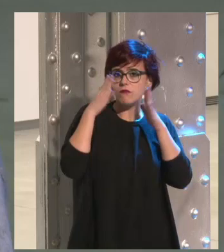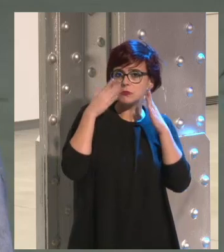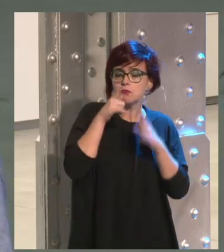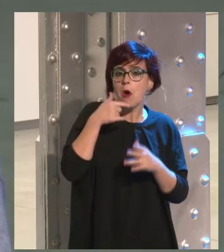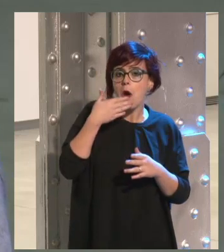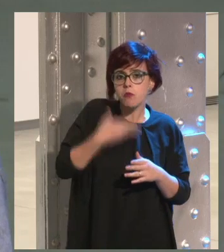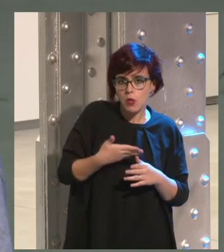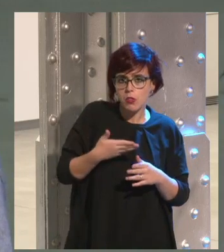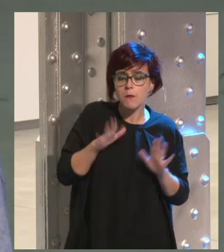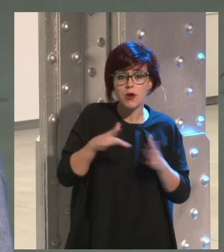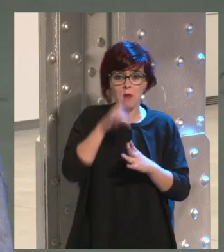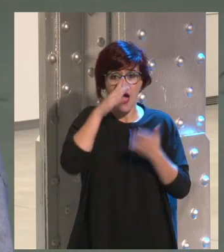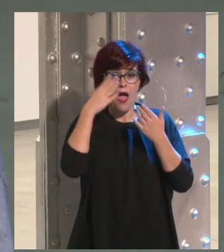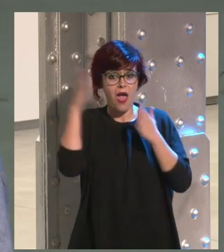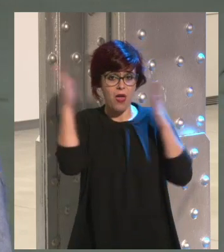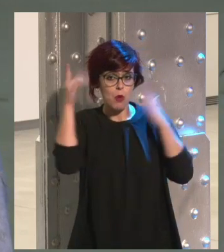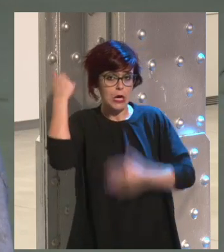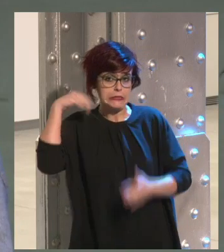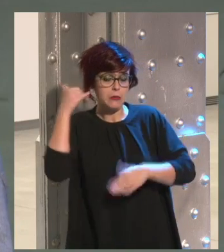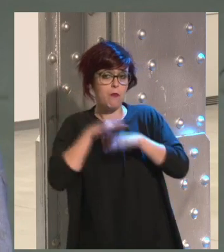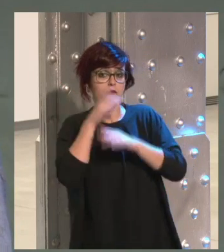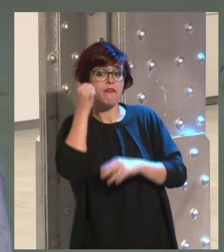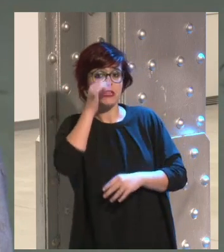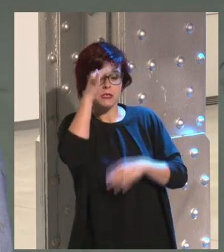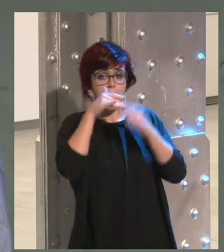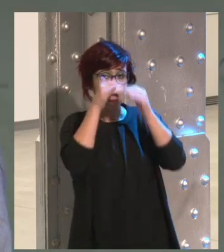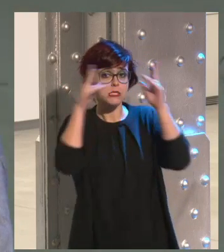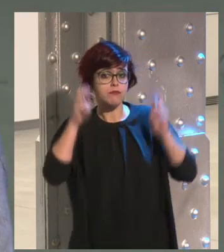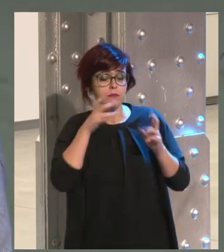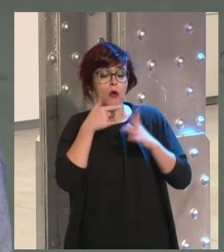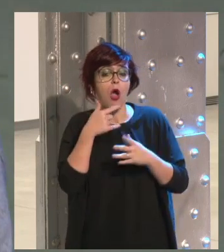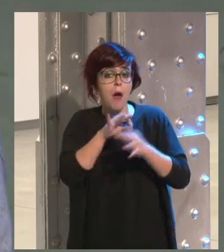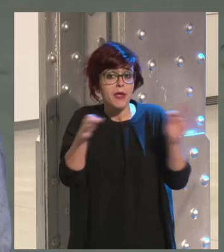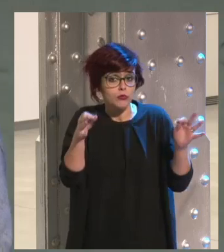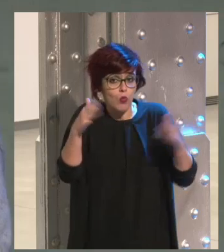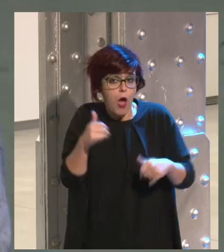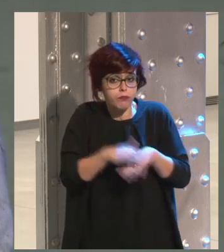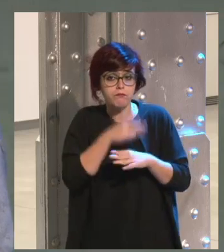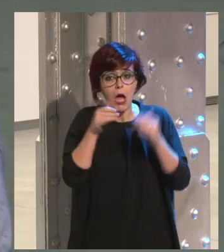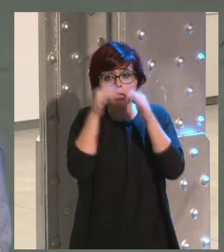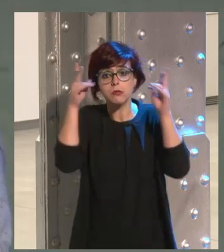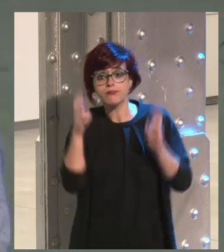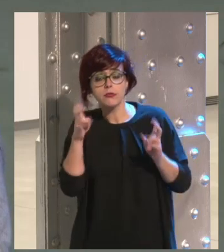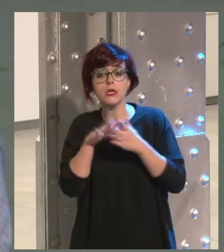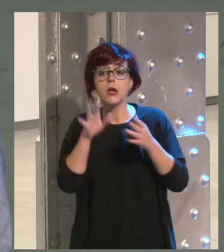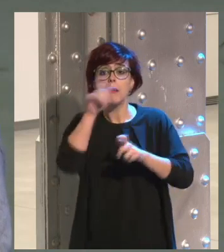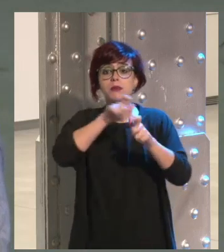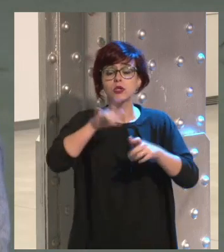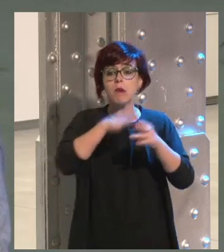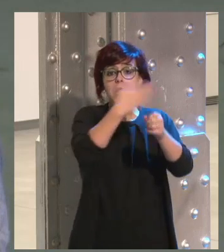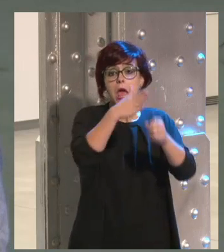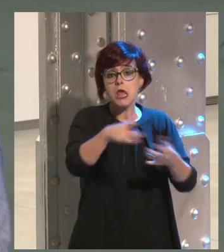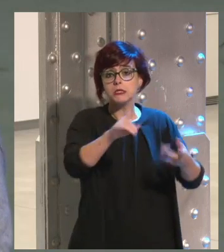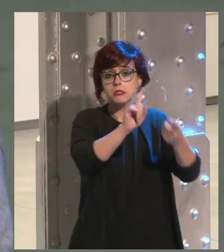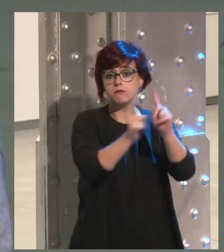pero en mi época pues tú te pasabas el fin de semana sin salir con los amigos porque no tenías amigos y el resto de la gente salía a tomar cañas